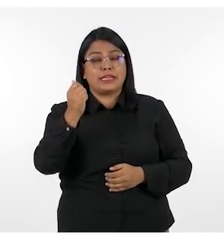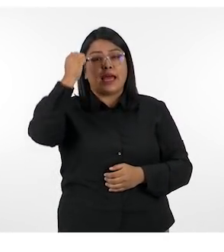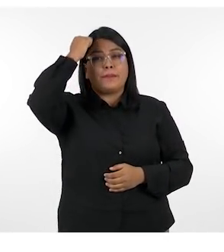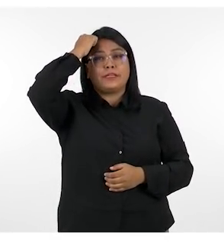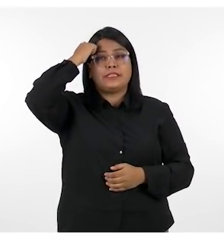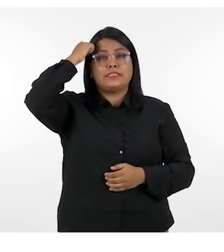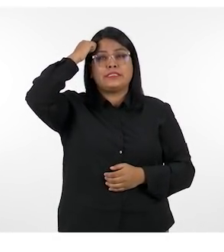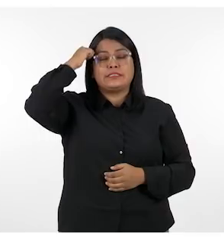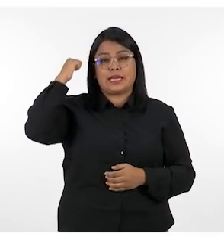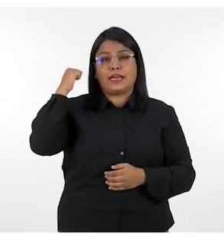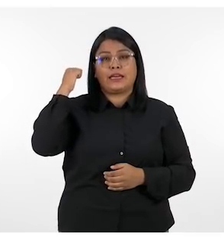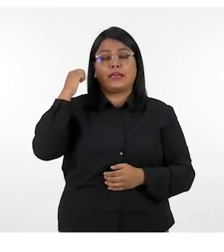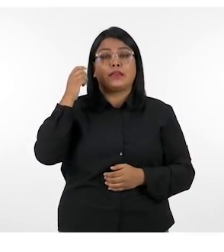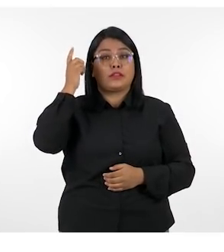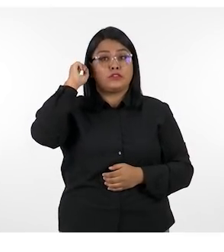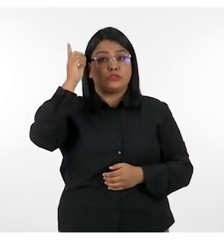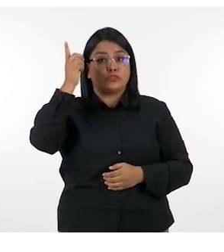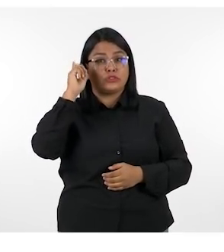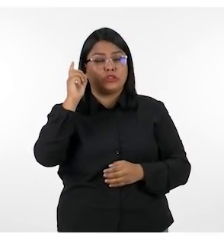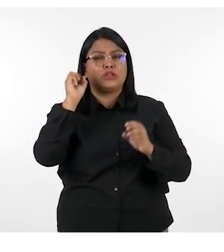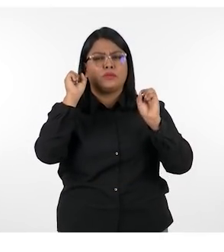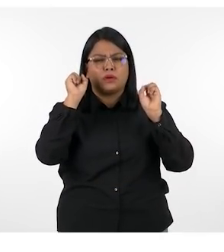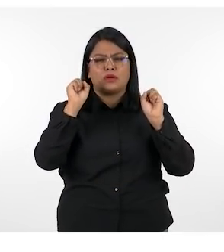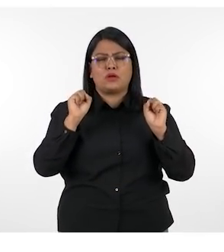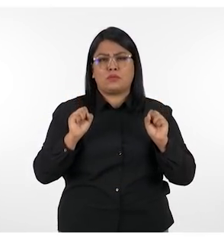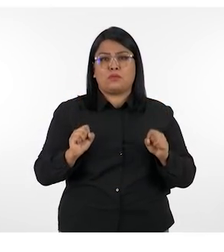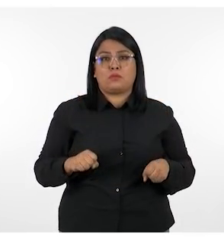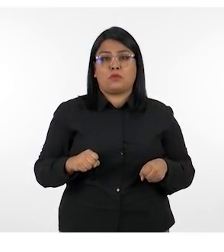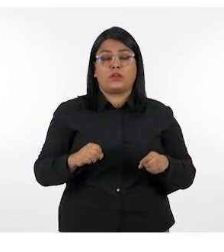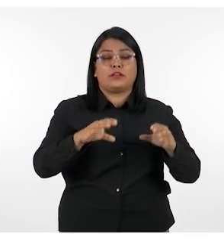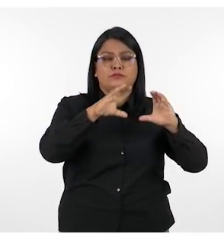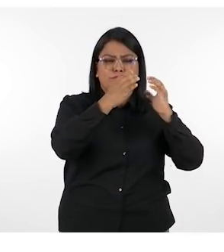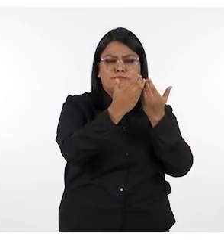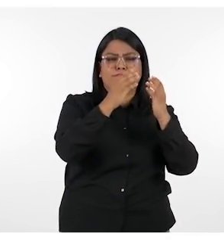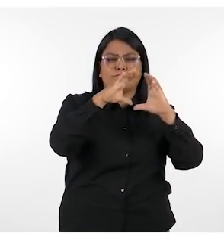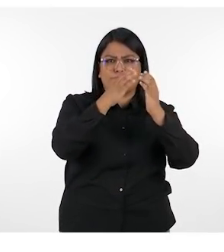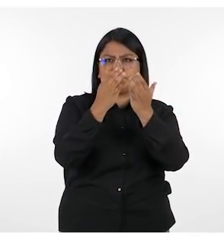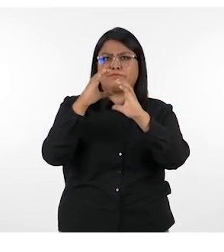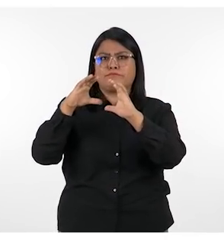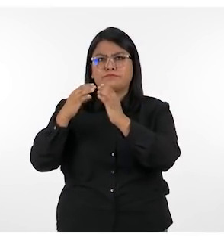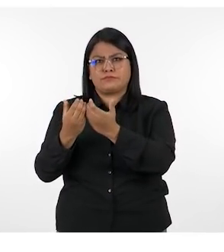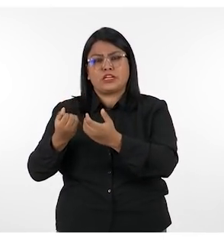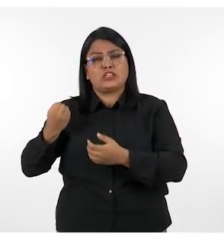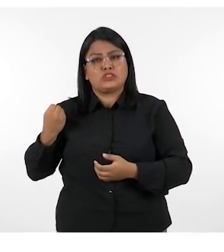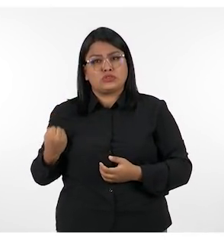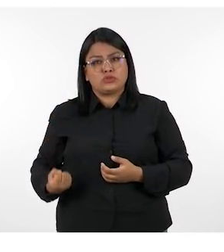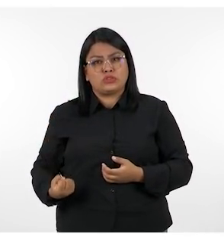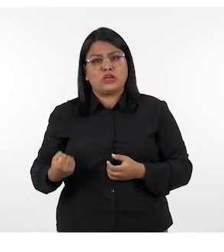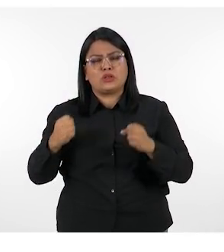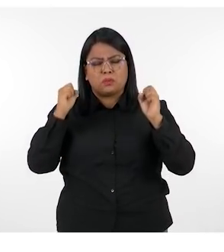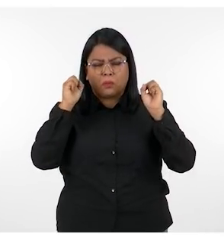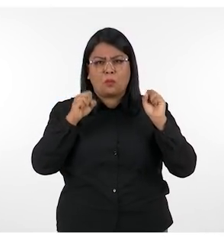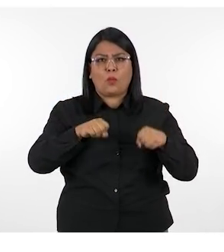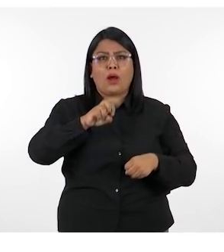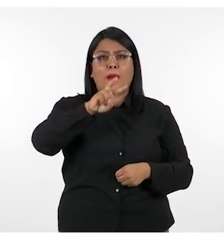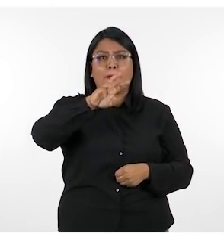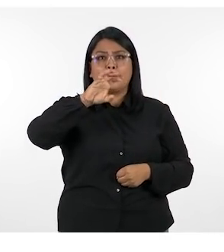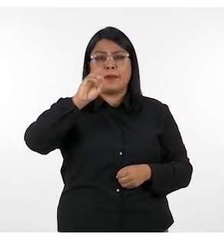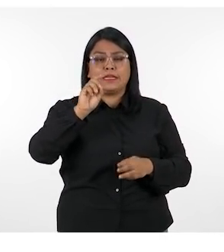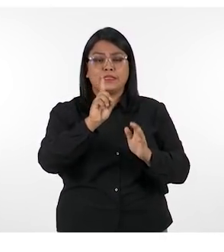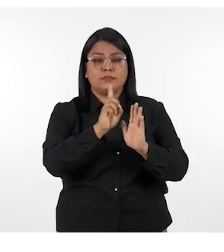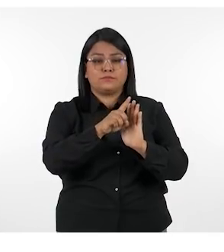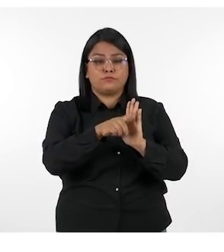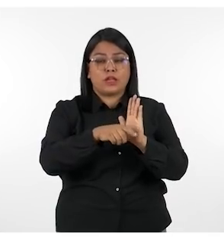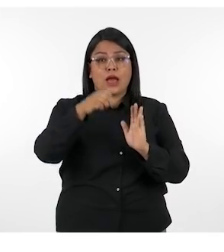facilitación del aprendizaje por parte del docente para lograr que en cada clase el estudiante pueda lograr 20 minutos